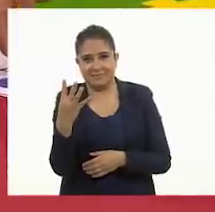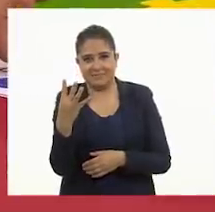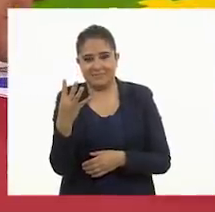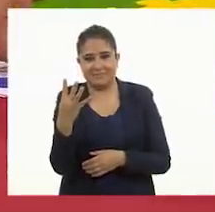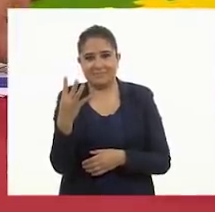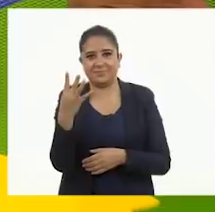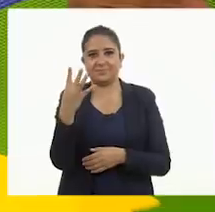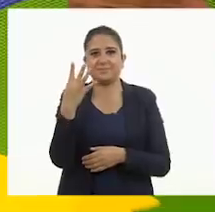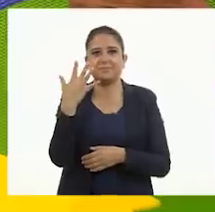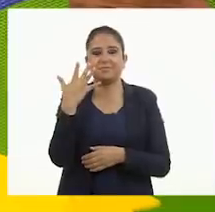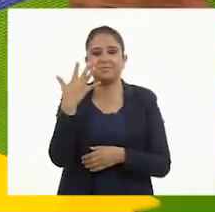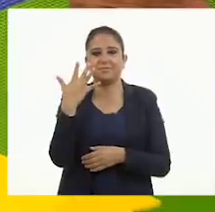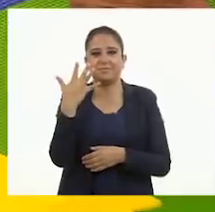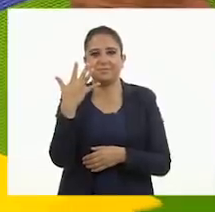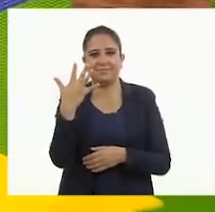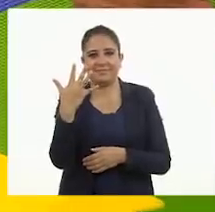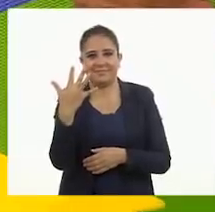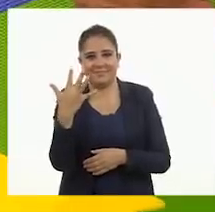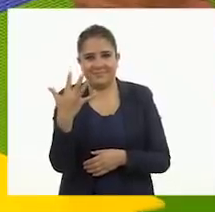cuatro,